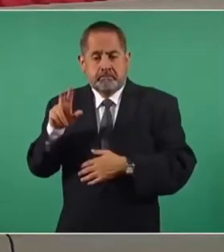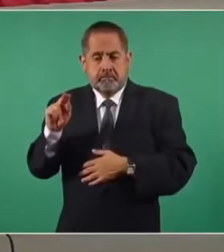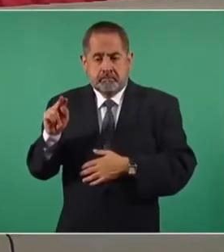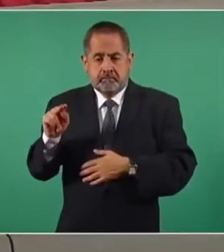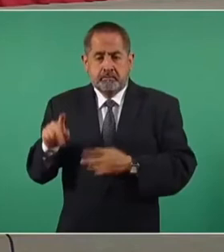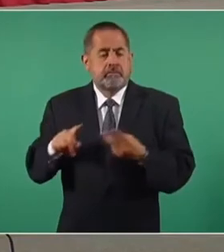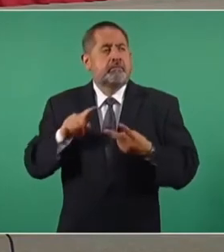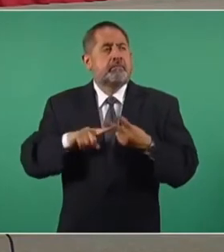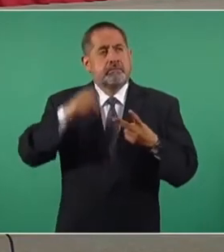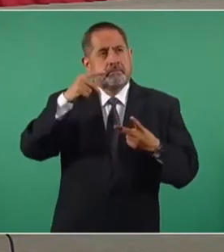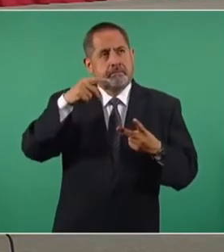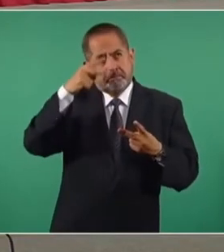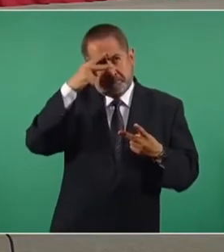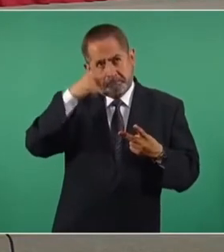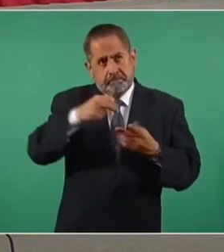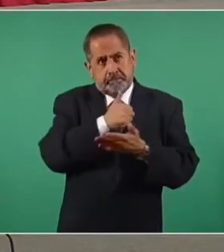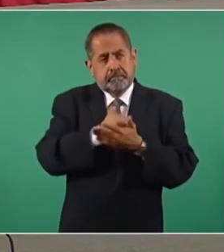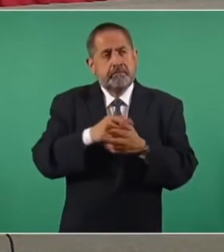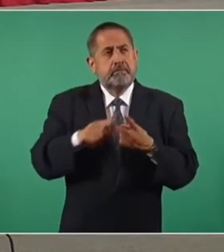40.